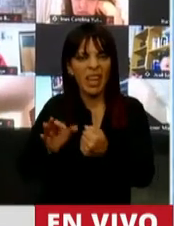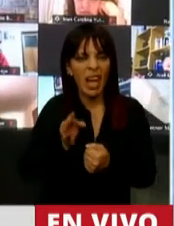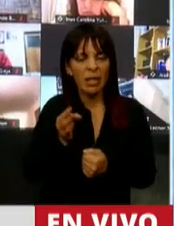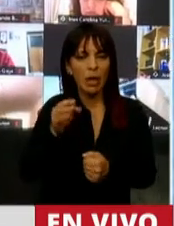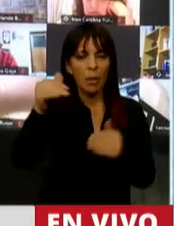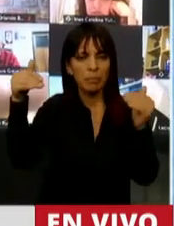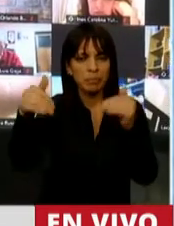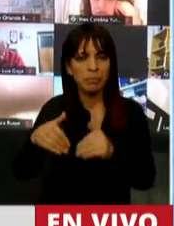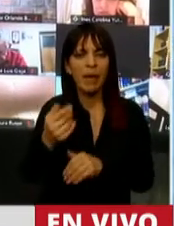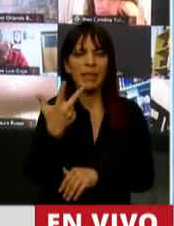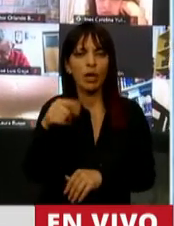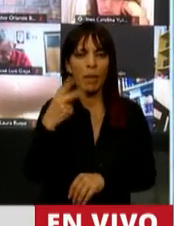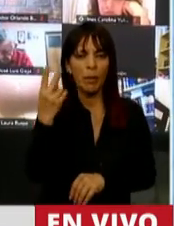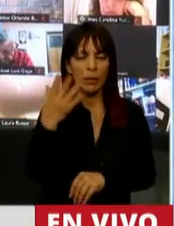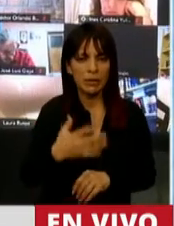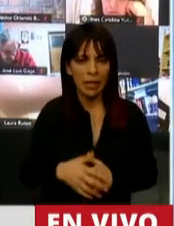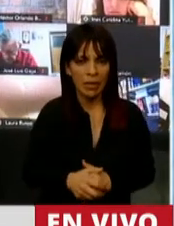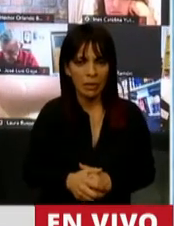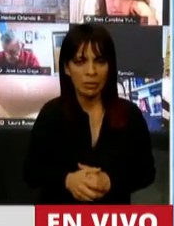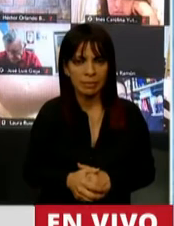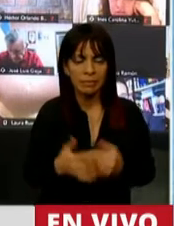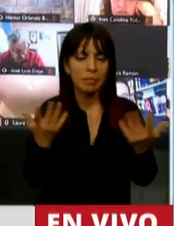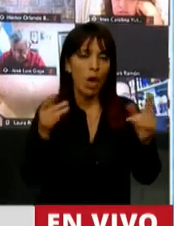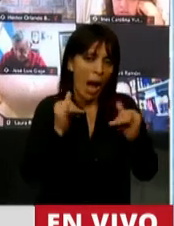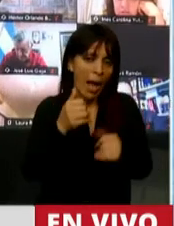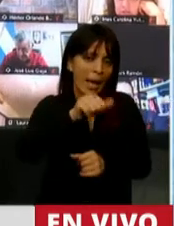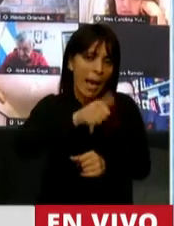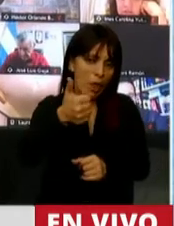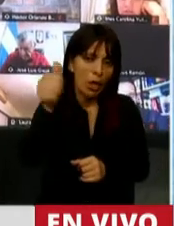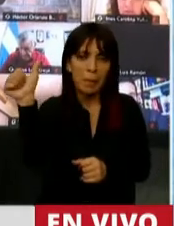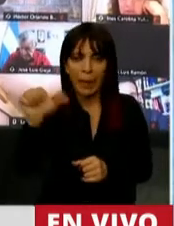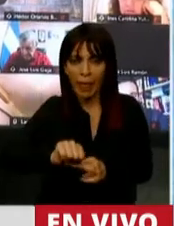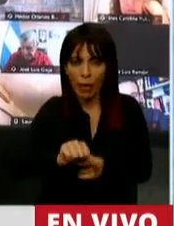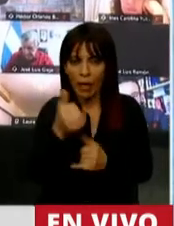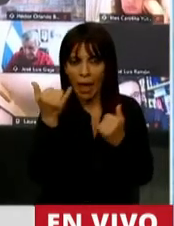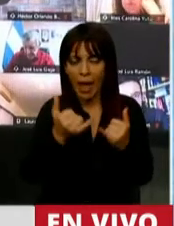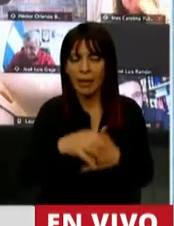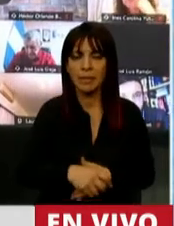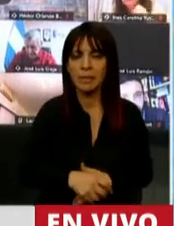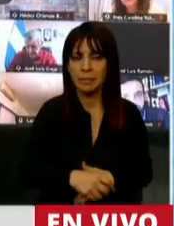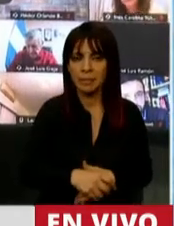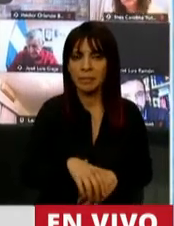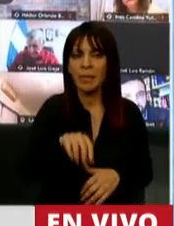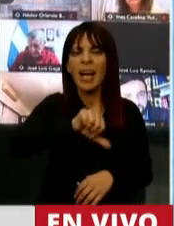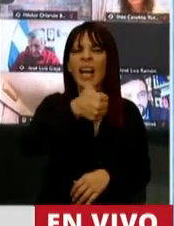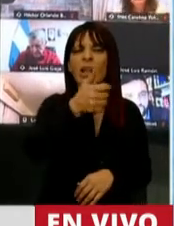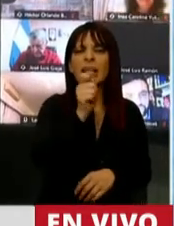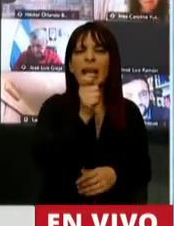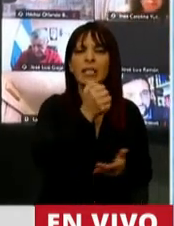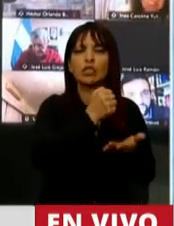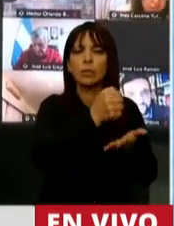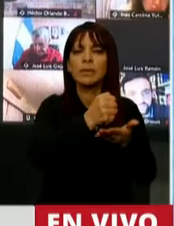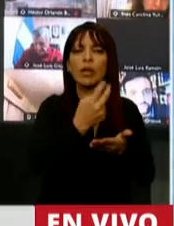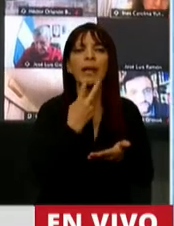,2%. Es decir, pero también hubo ganadores y perdedores. ¿Cómo no? Los ganadores fueron los subsidios a la energía,